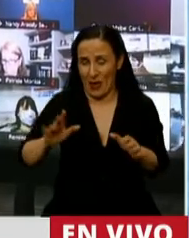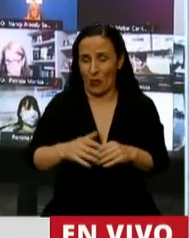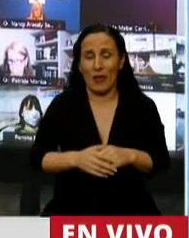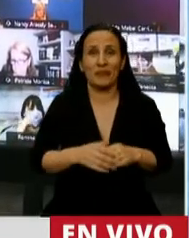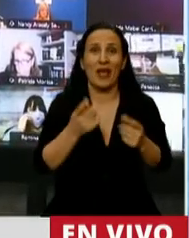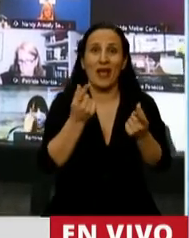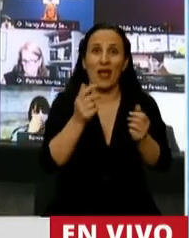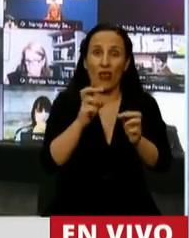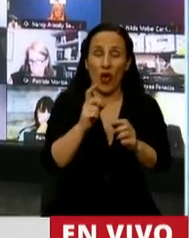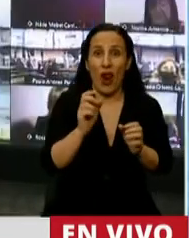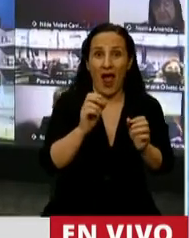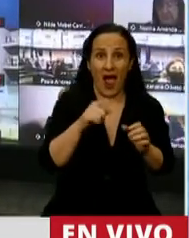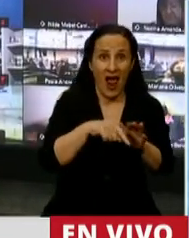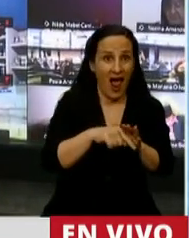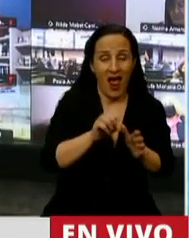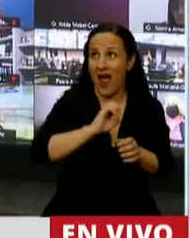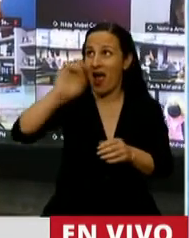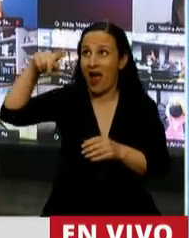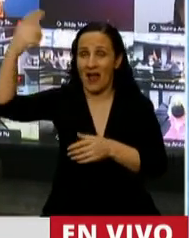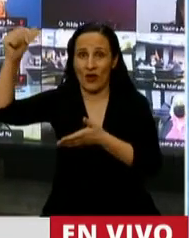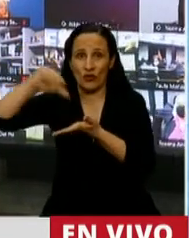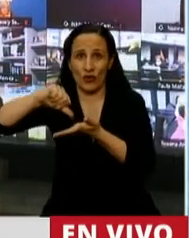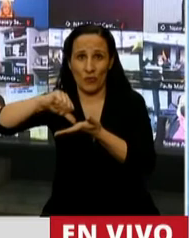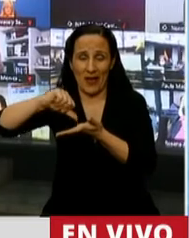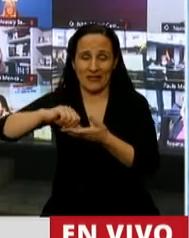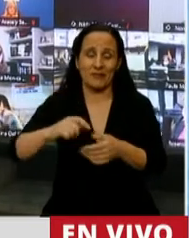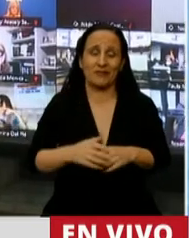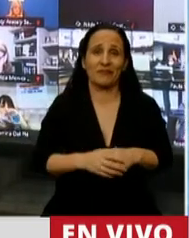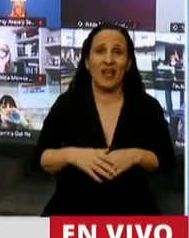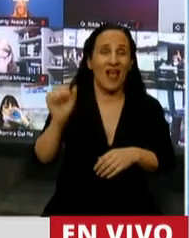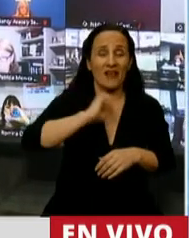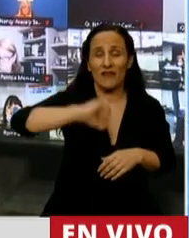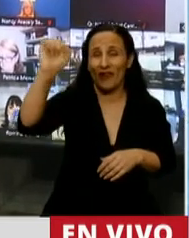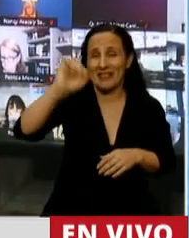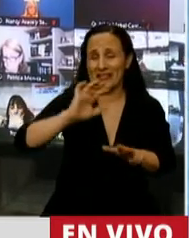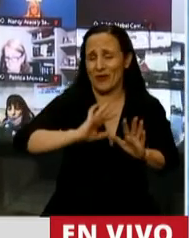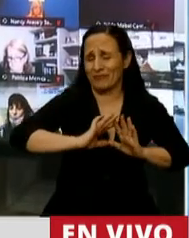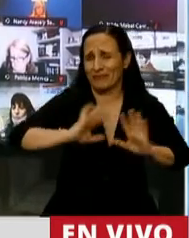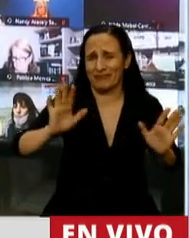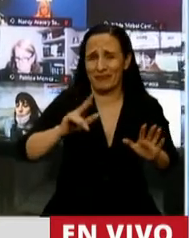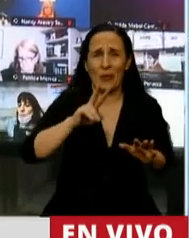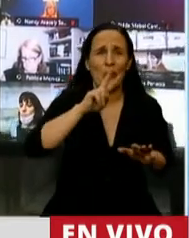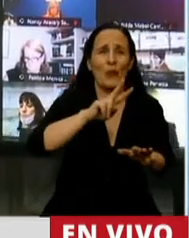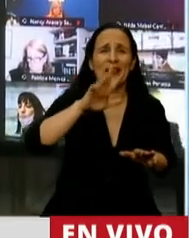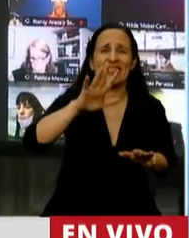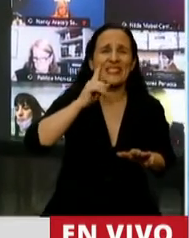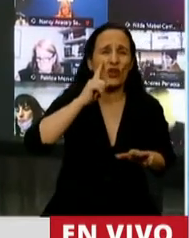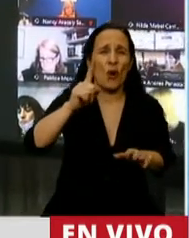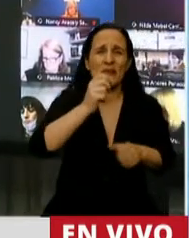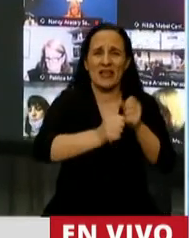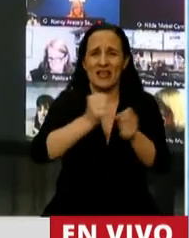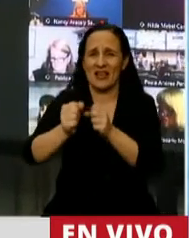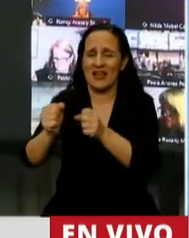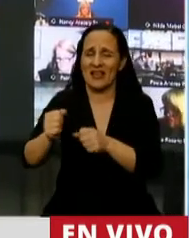grande de nuestra historia. Nos dejaron la inflación más alta de los últimos 30 años. 25.000 pymes cerraron en 4